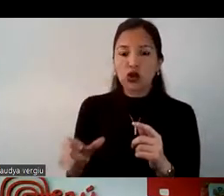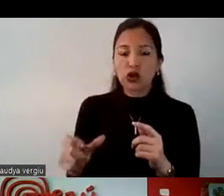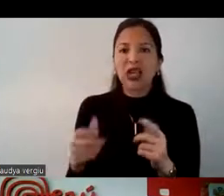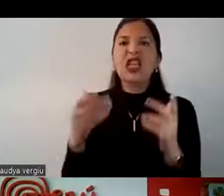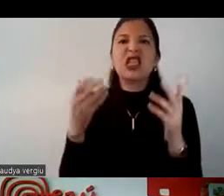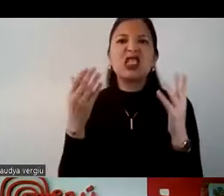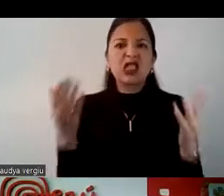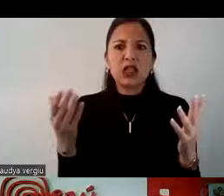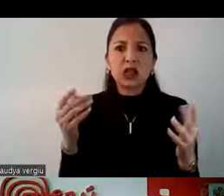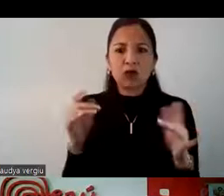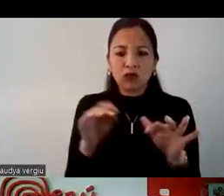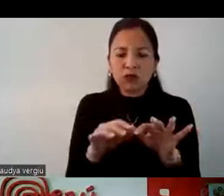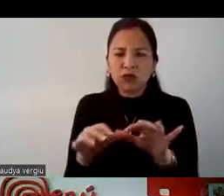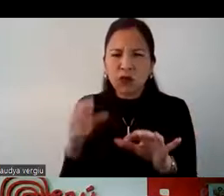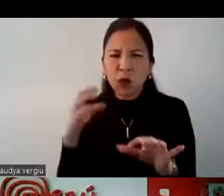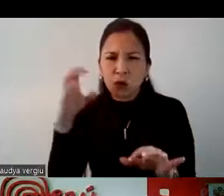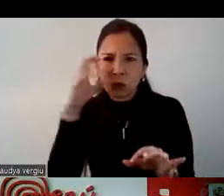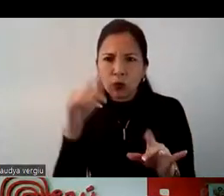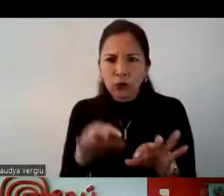en línea, ¿ok?